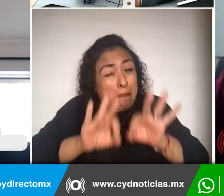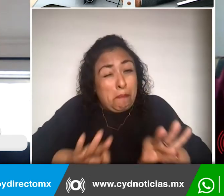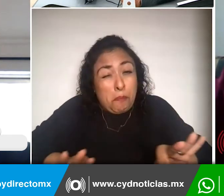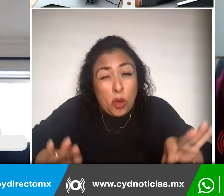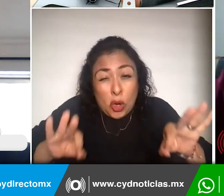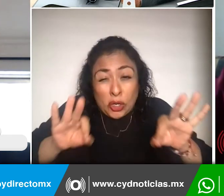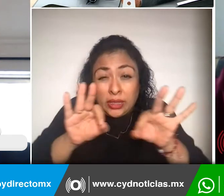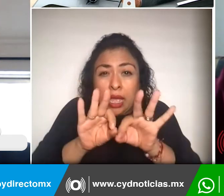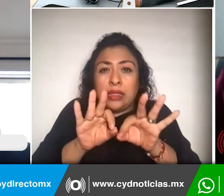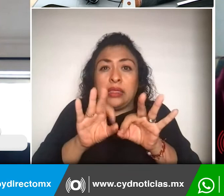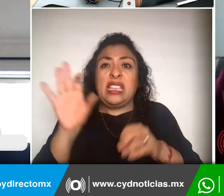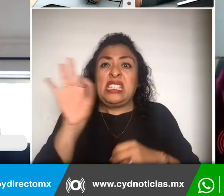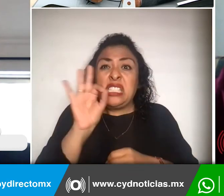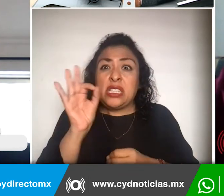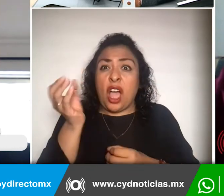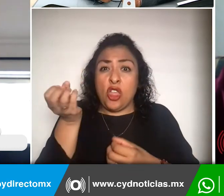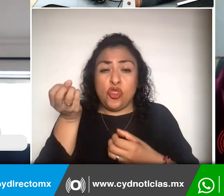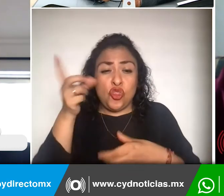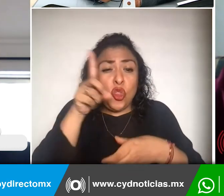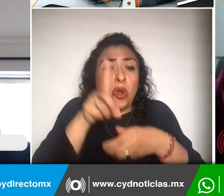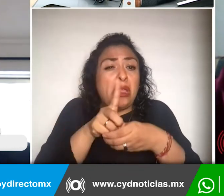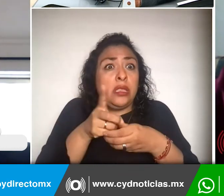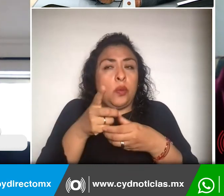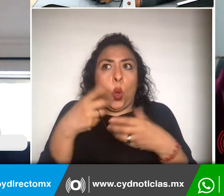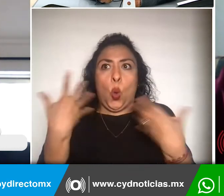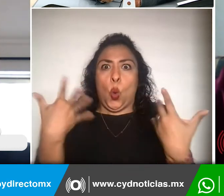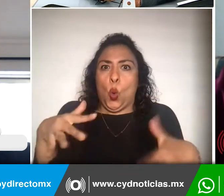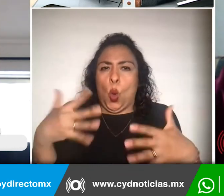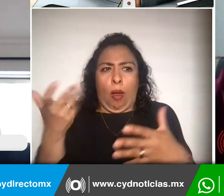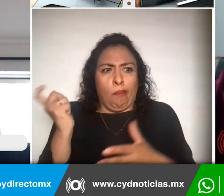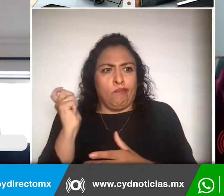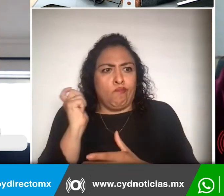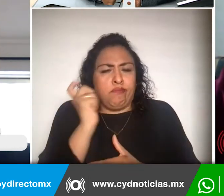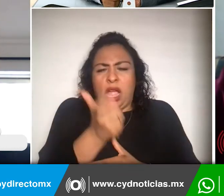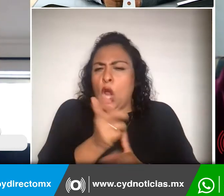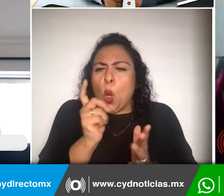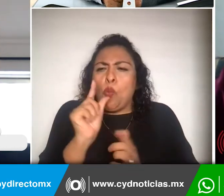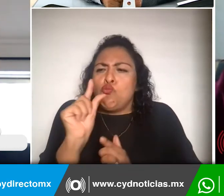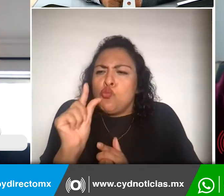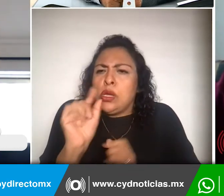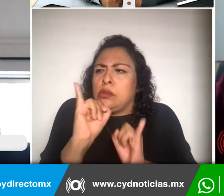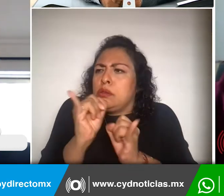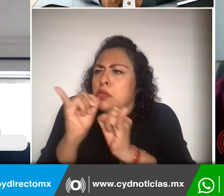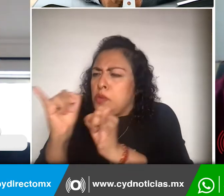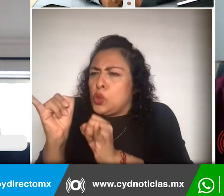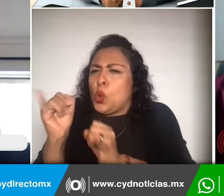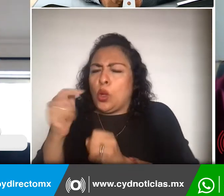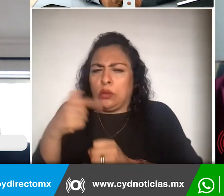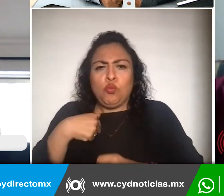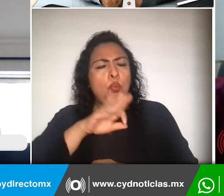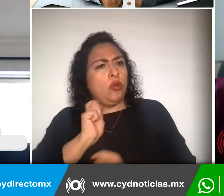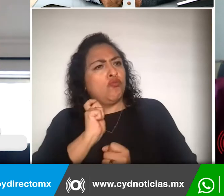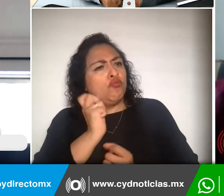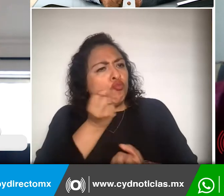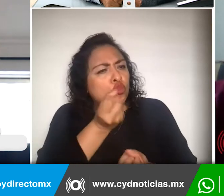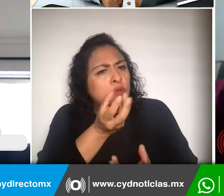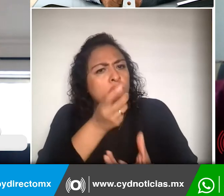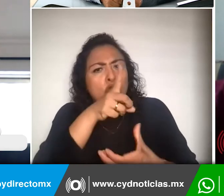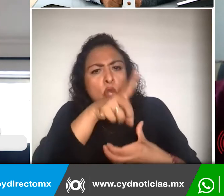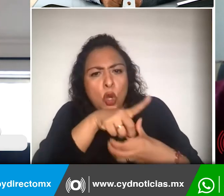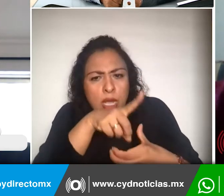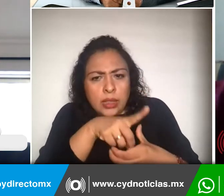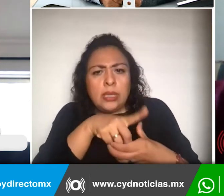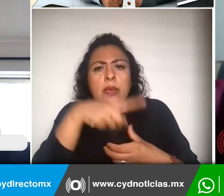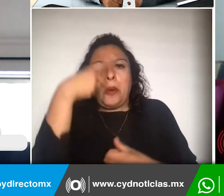pero estos sí, pequeños donativos, para quienes estén en condiciones, quienes estemos en condiciones de aportar algo, para hacerle la vida mejor